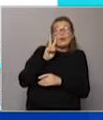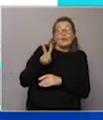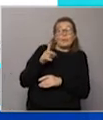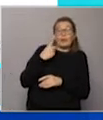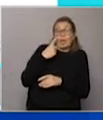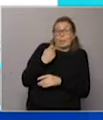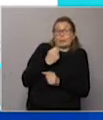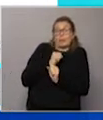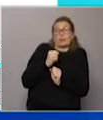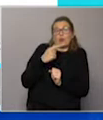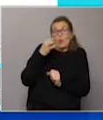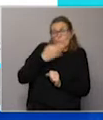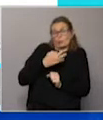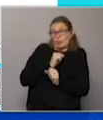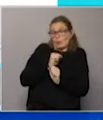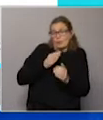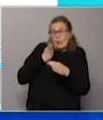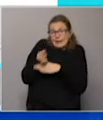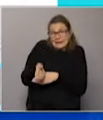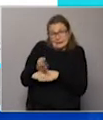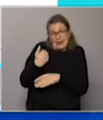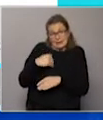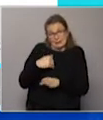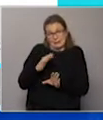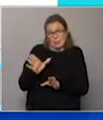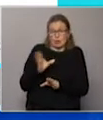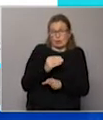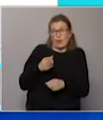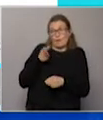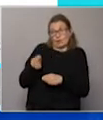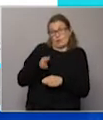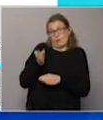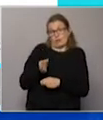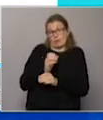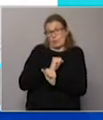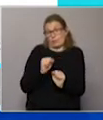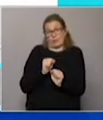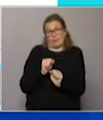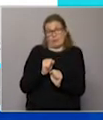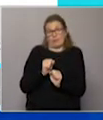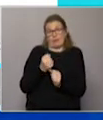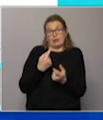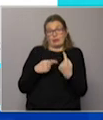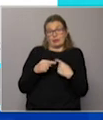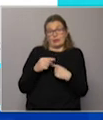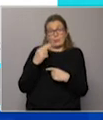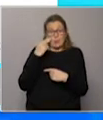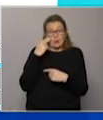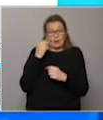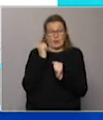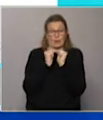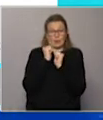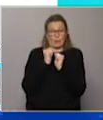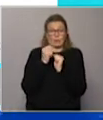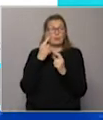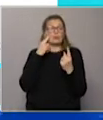porque justamente tenés restricciones a la movilidad para que todos vayan a consumir a Argentina, además de que estás en un contexto de crisis económica. Pero